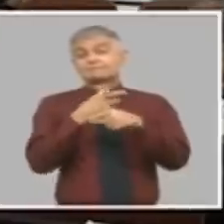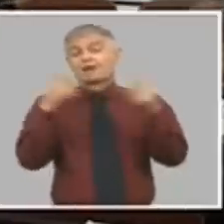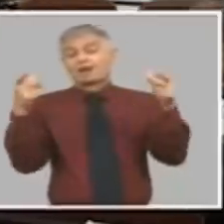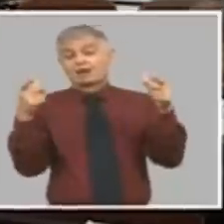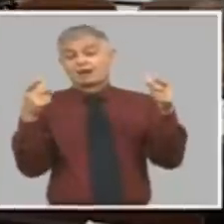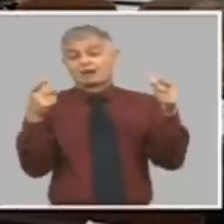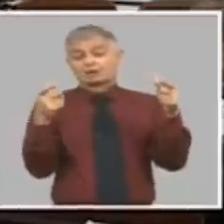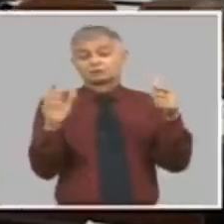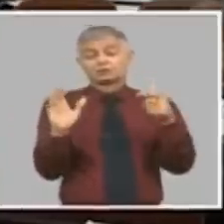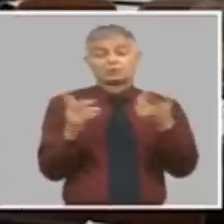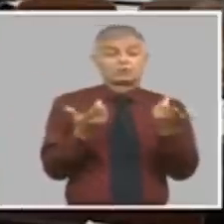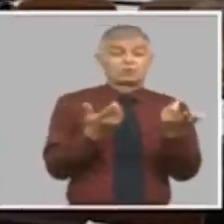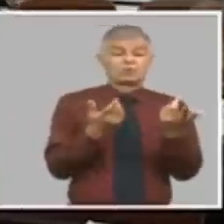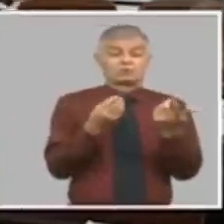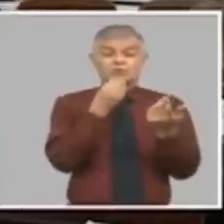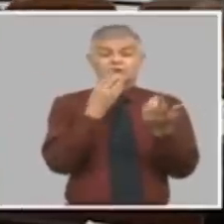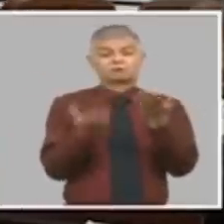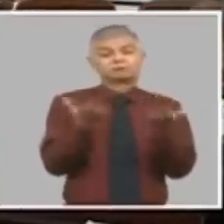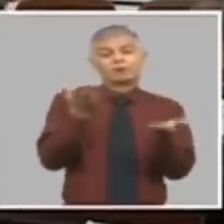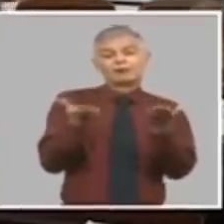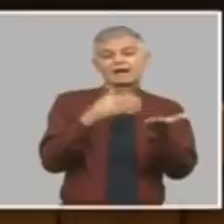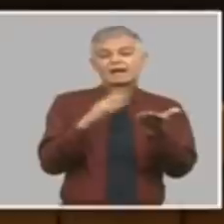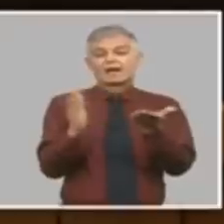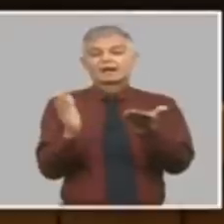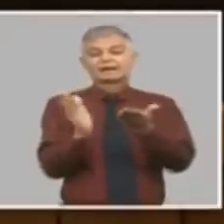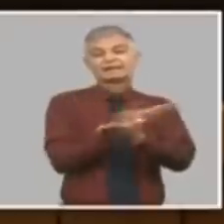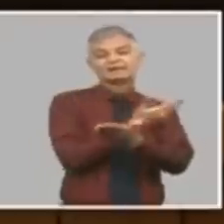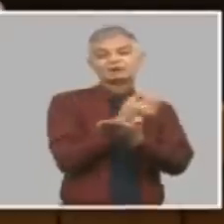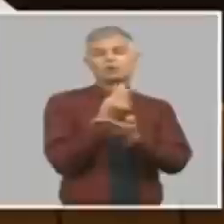los tipos de cambio. Lo otro